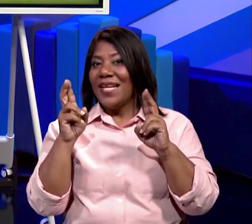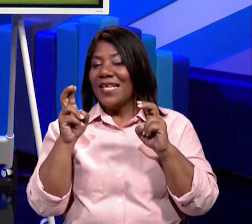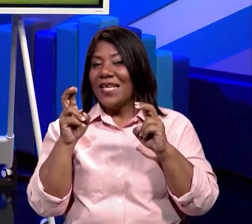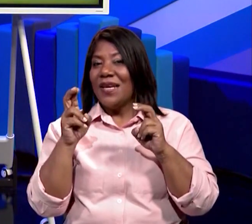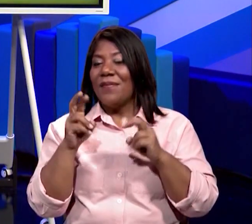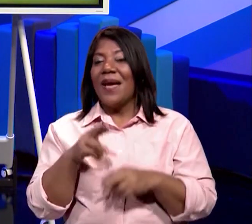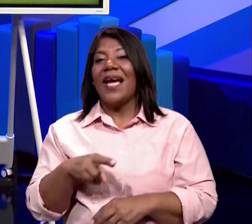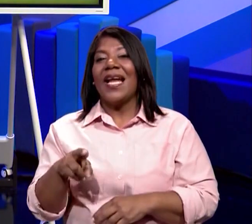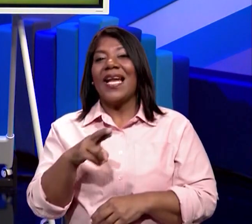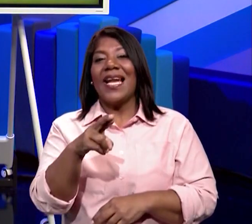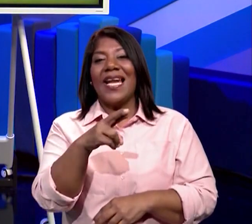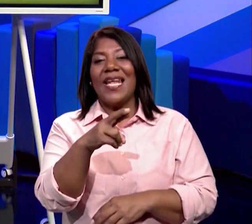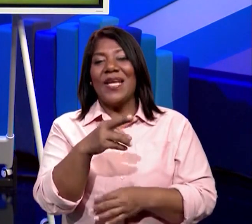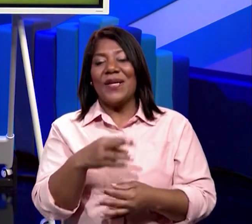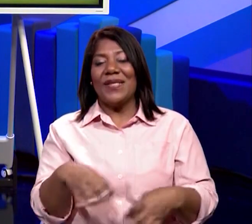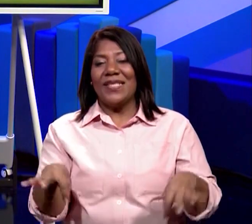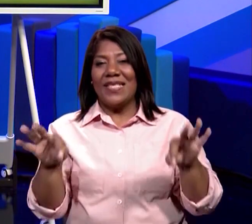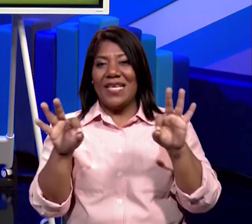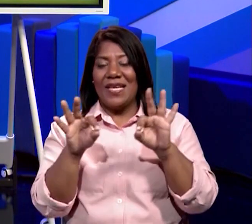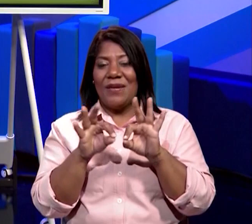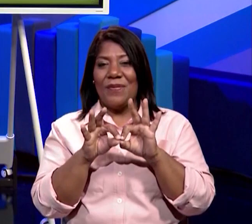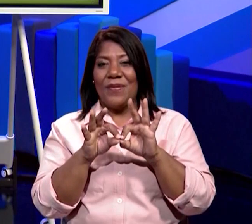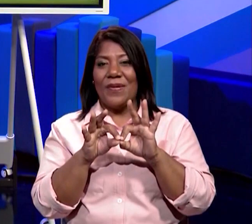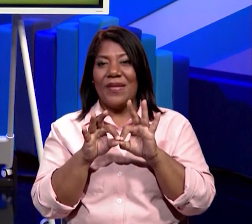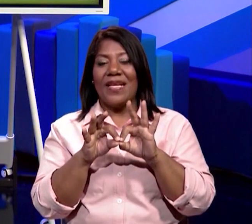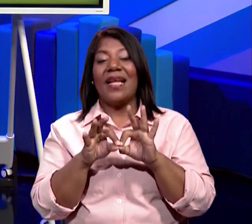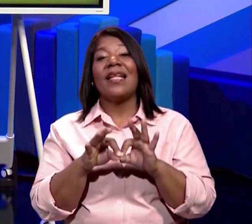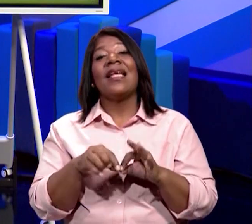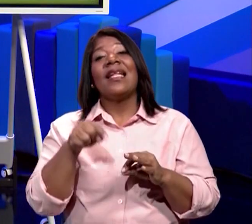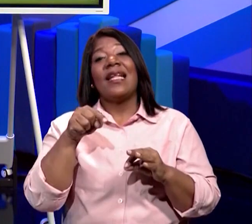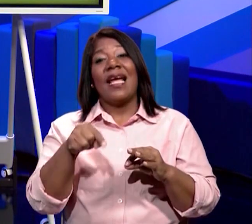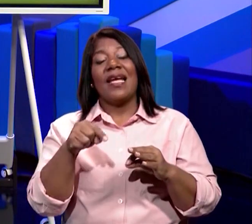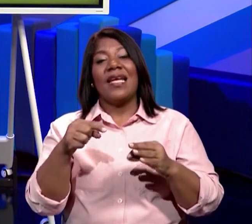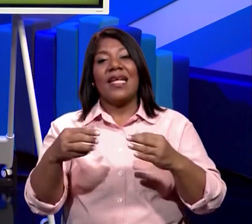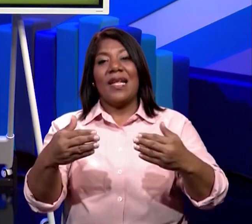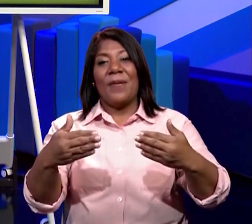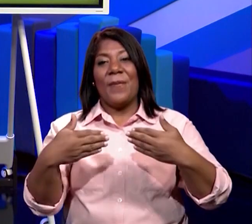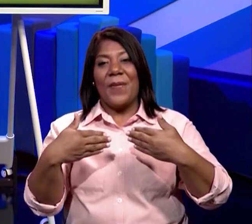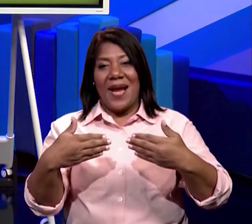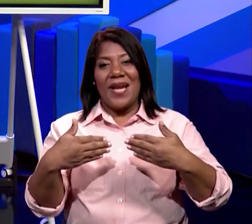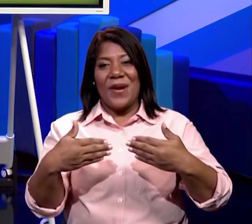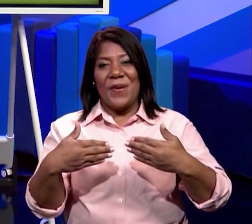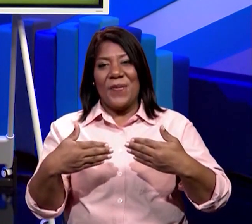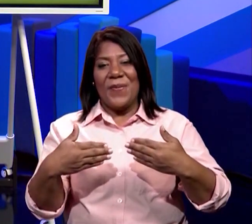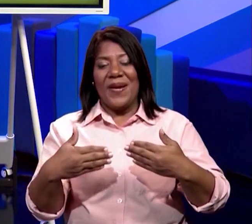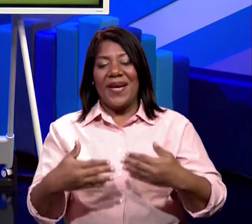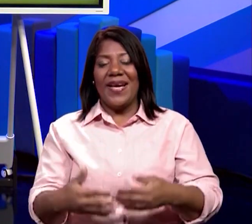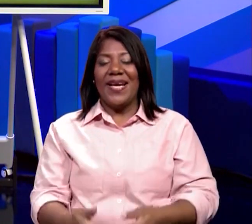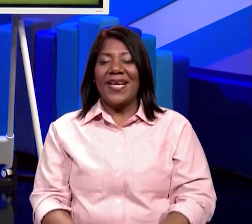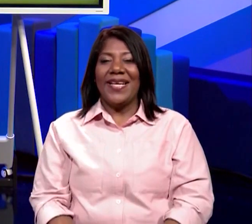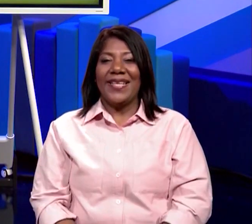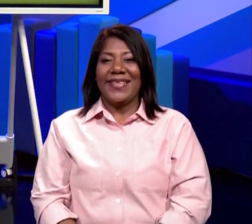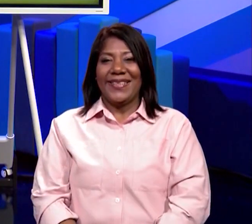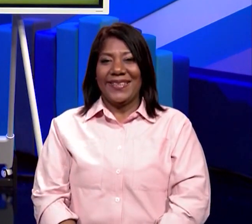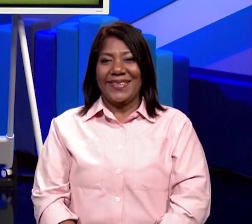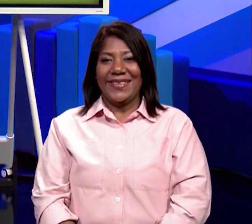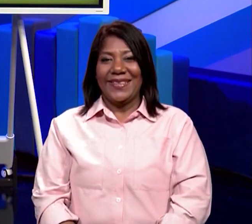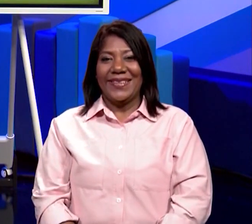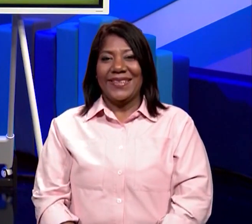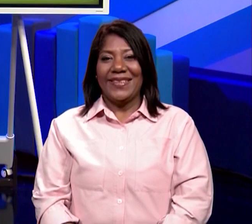Ríos importantes de Panamá.